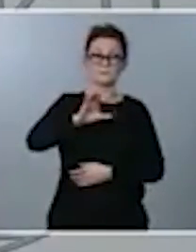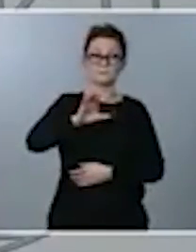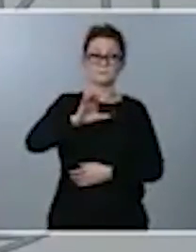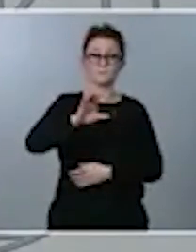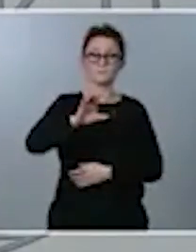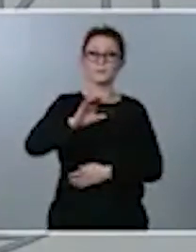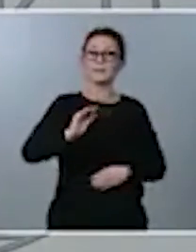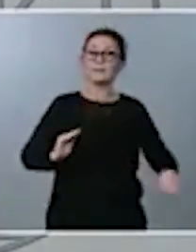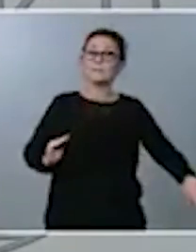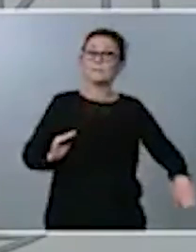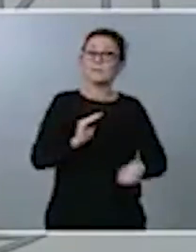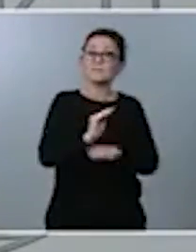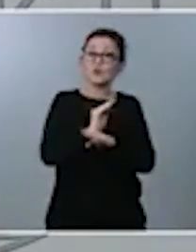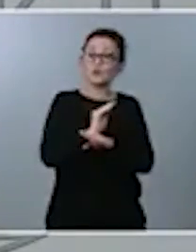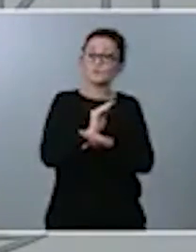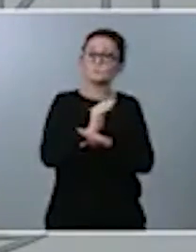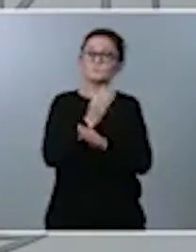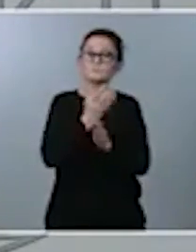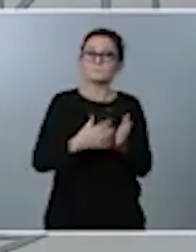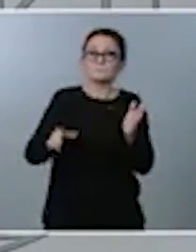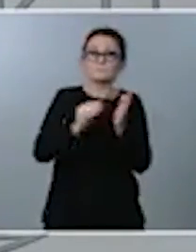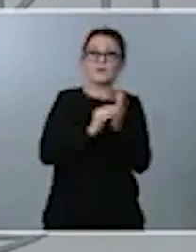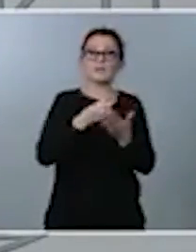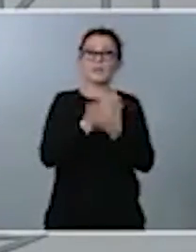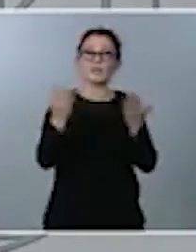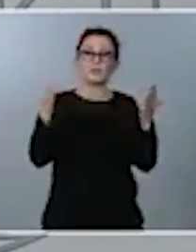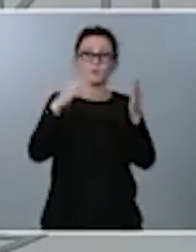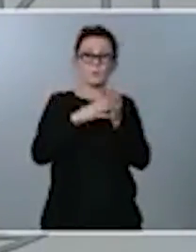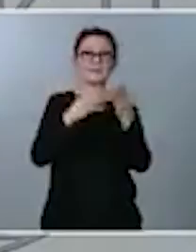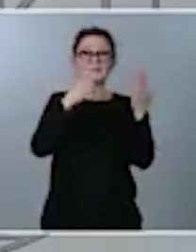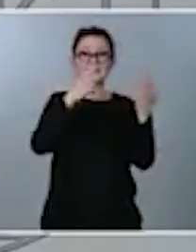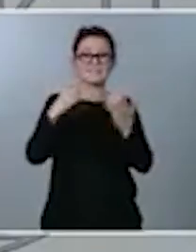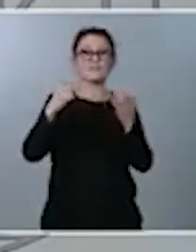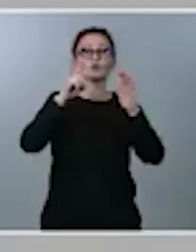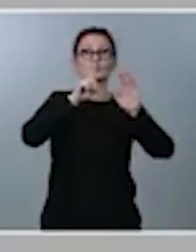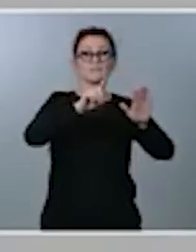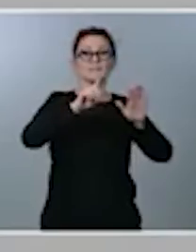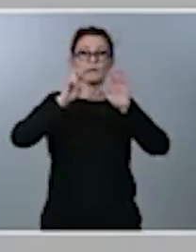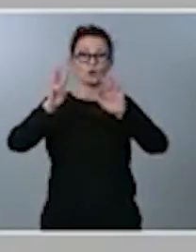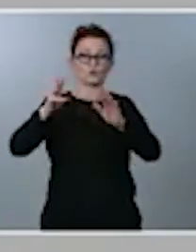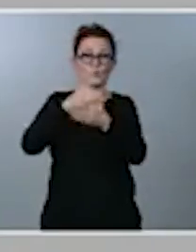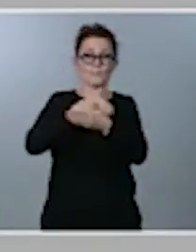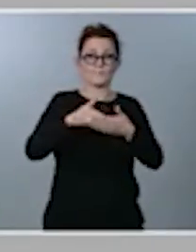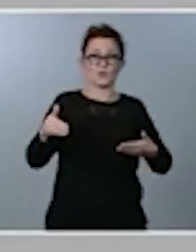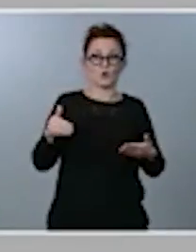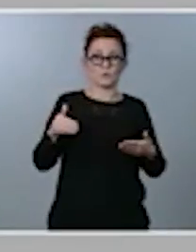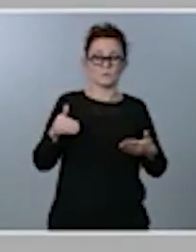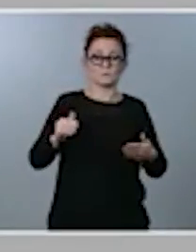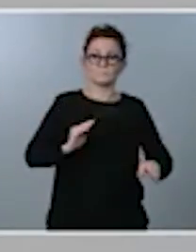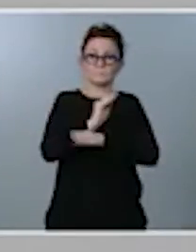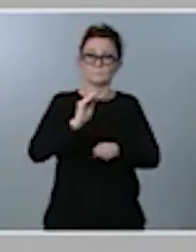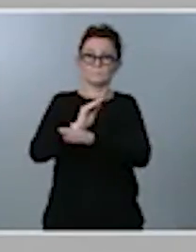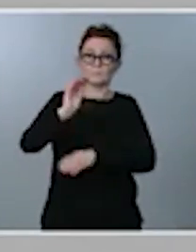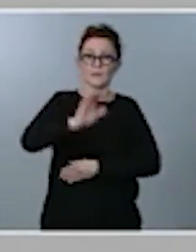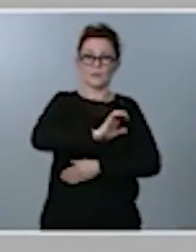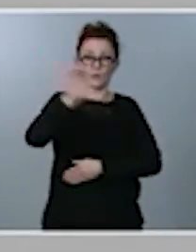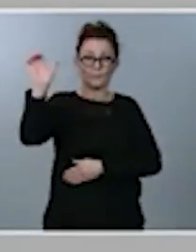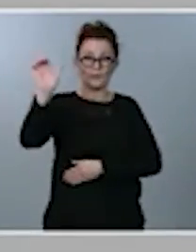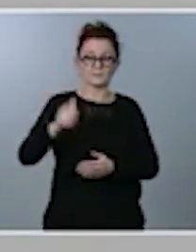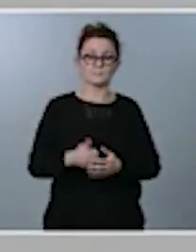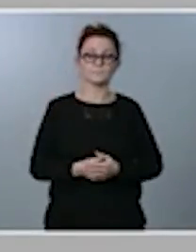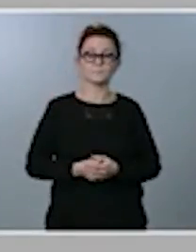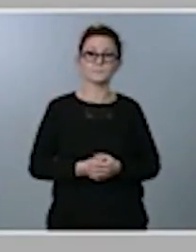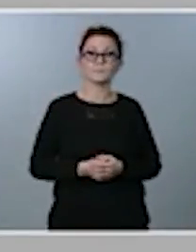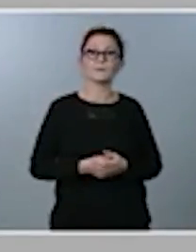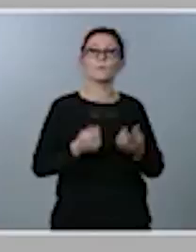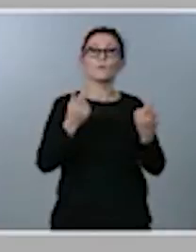incorpora 19.668 millones de las ayudas europeas. Un dinero que, por ejemplo,